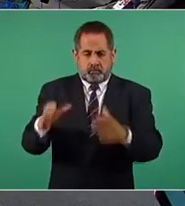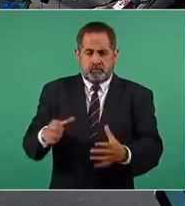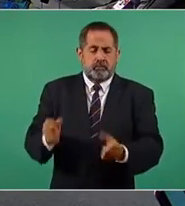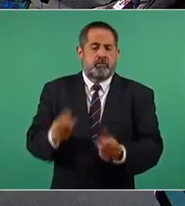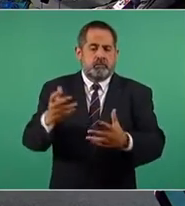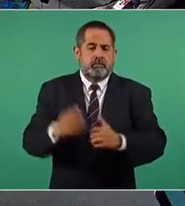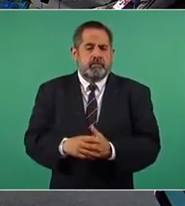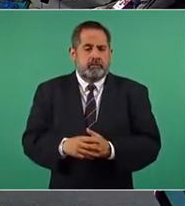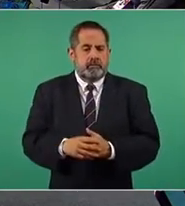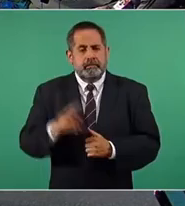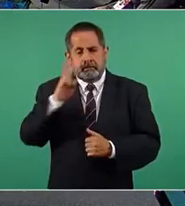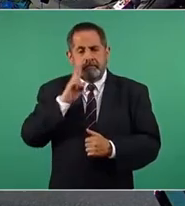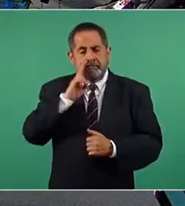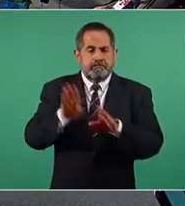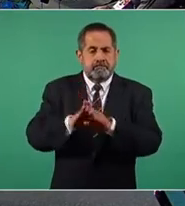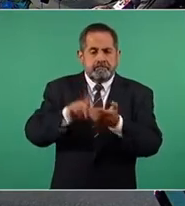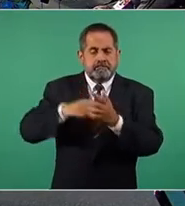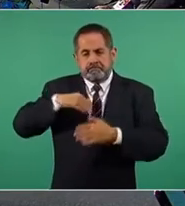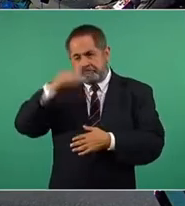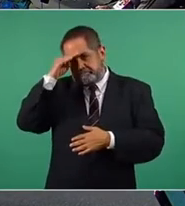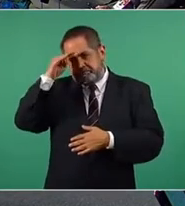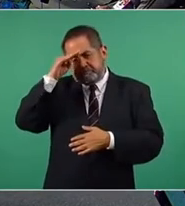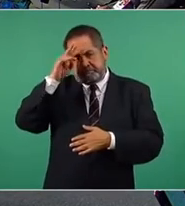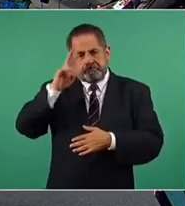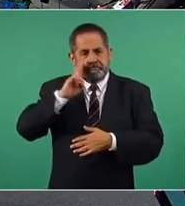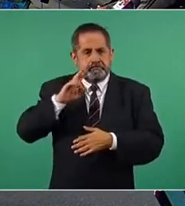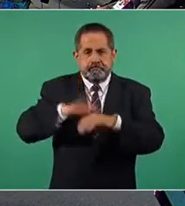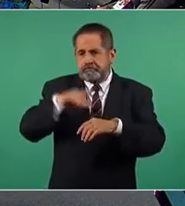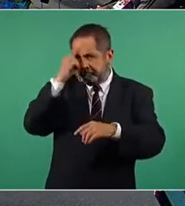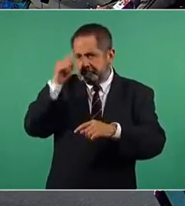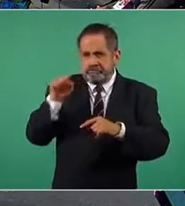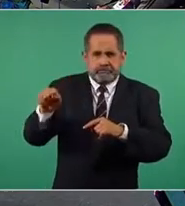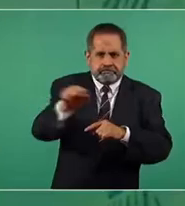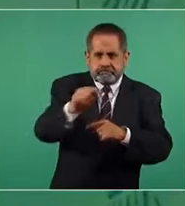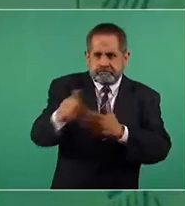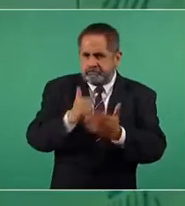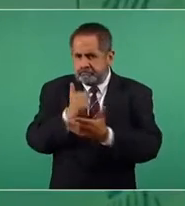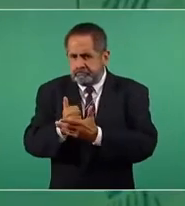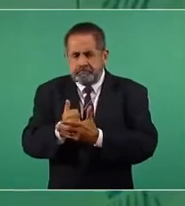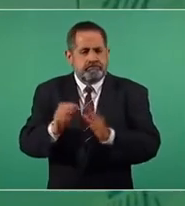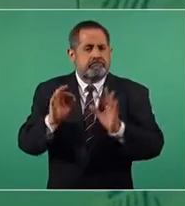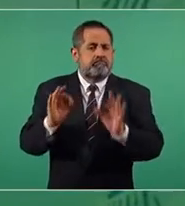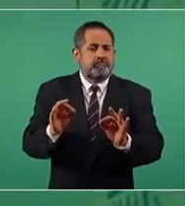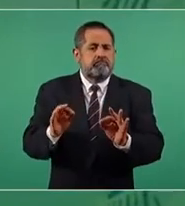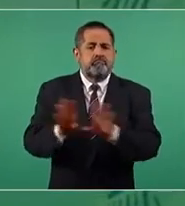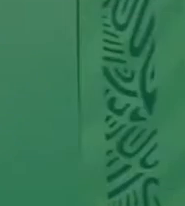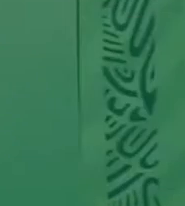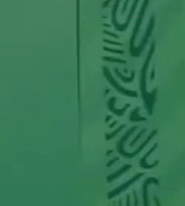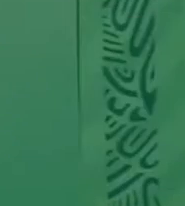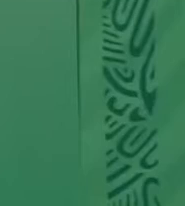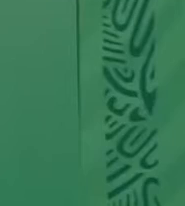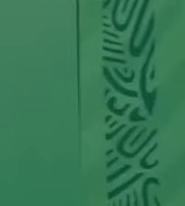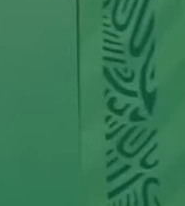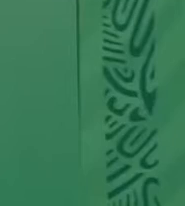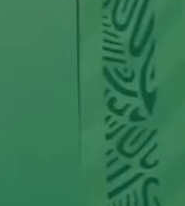empezando por lo que consideramos más fácil y además que ayude a